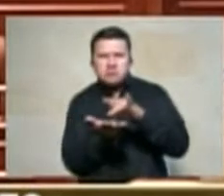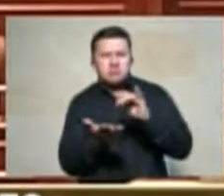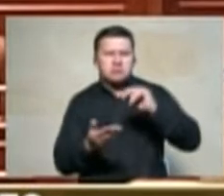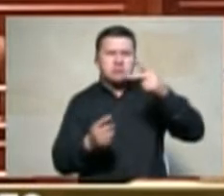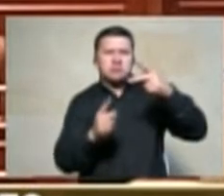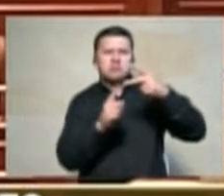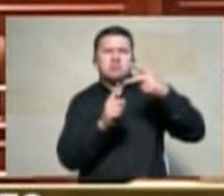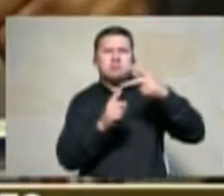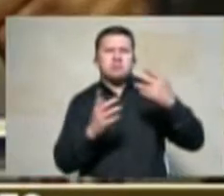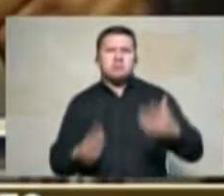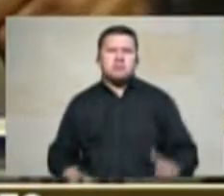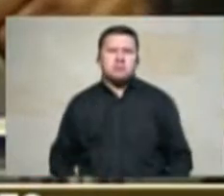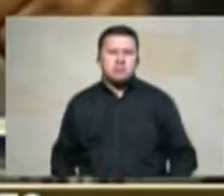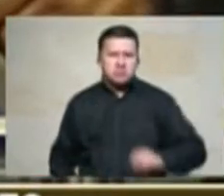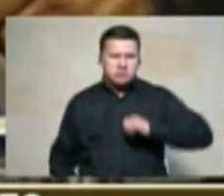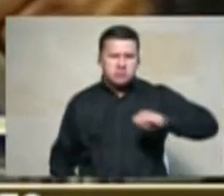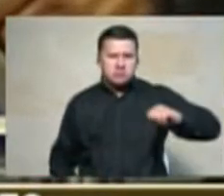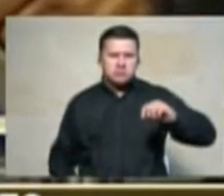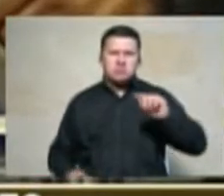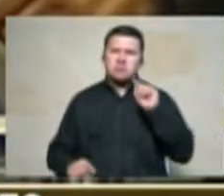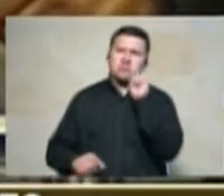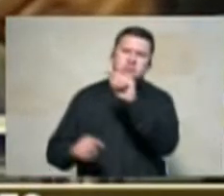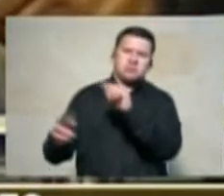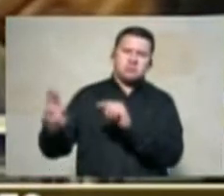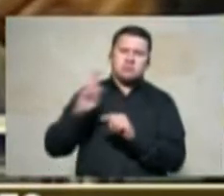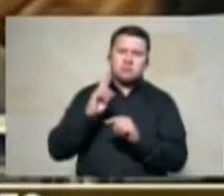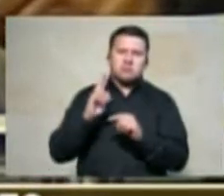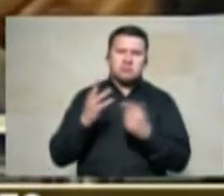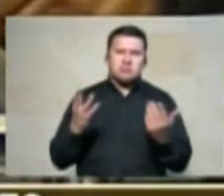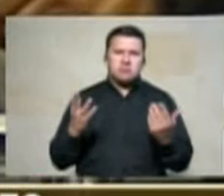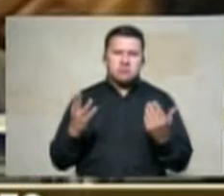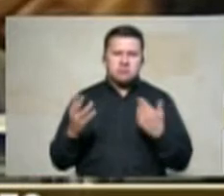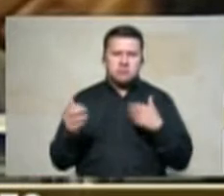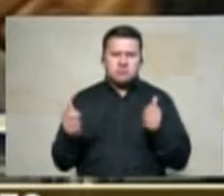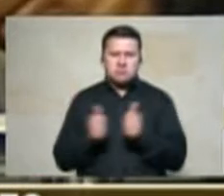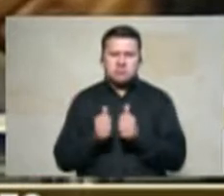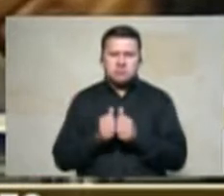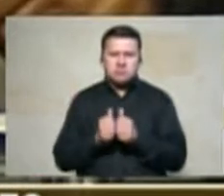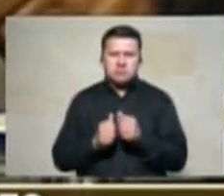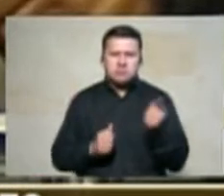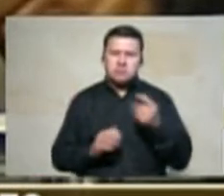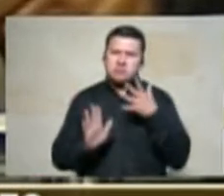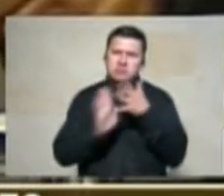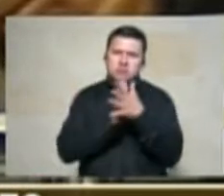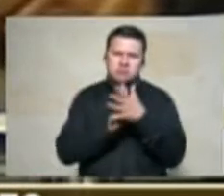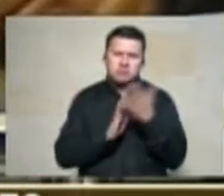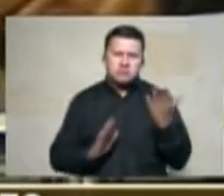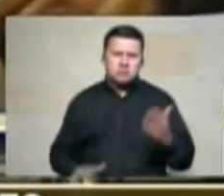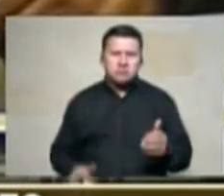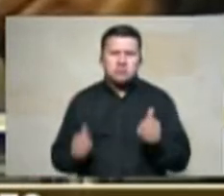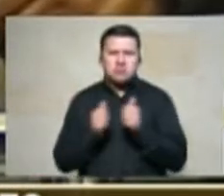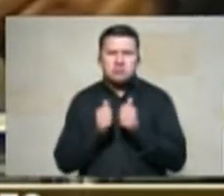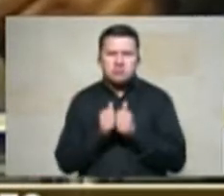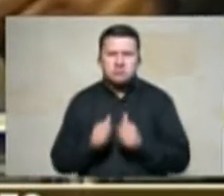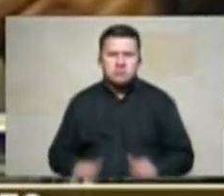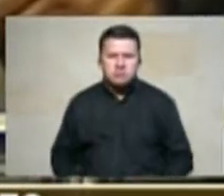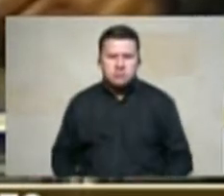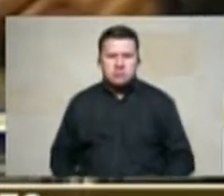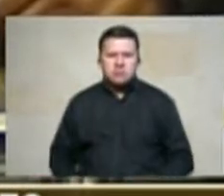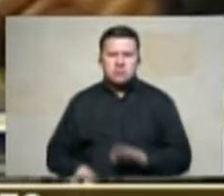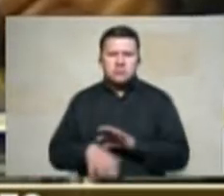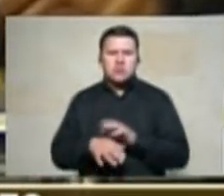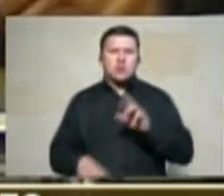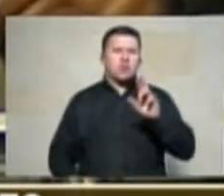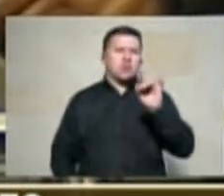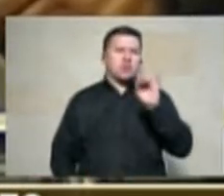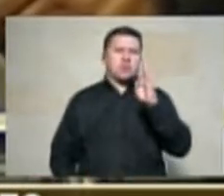a réplica de algo que el compañero Inti manifestó el compañero el doctor Rubén le va a responder